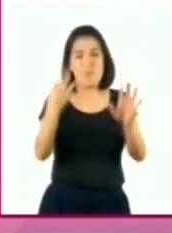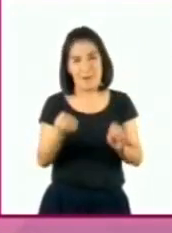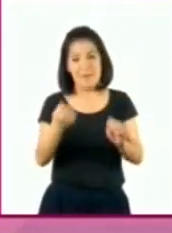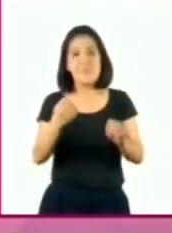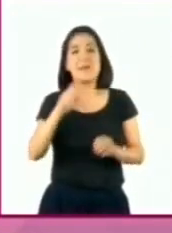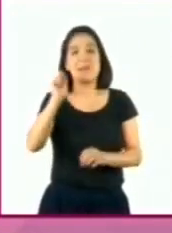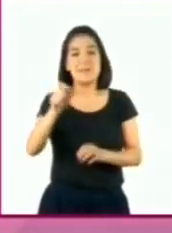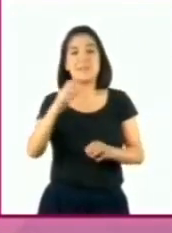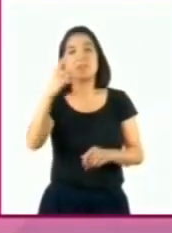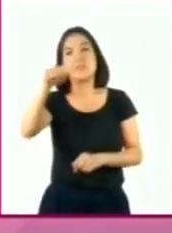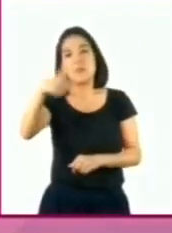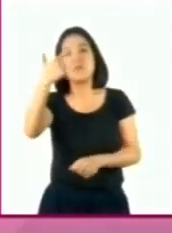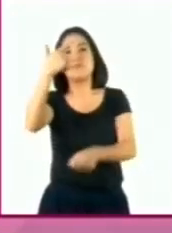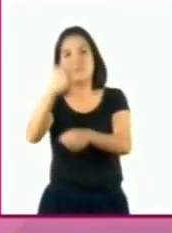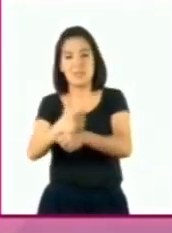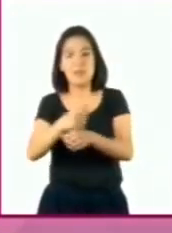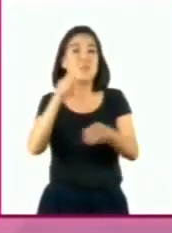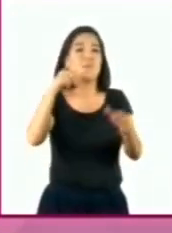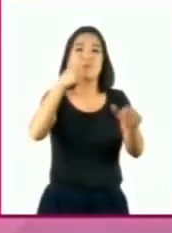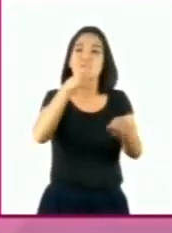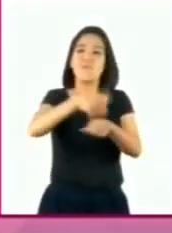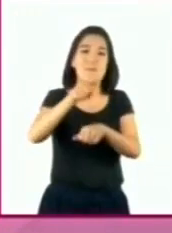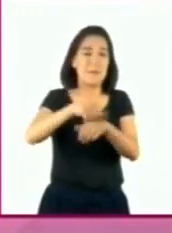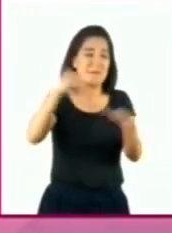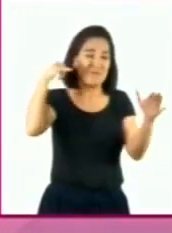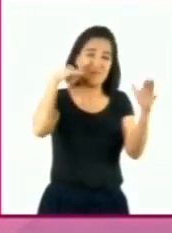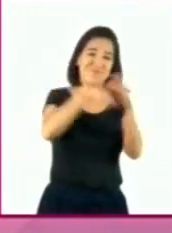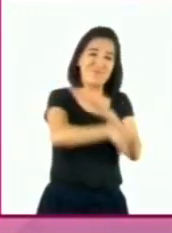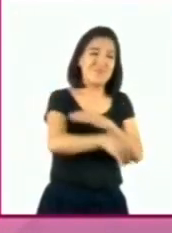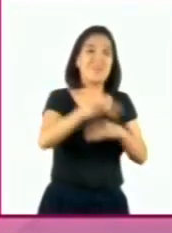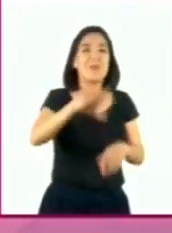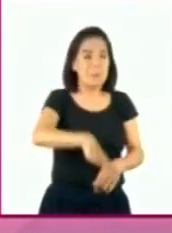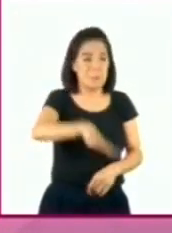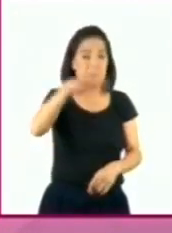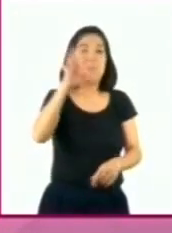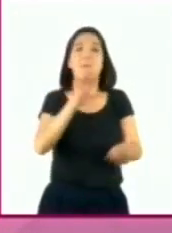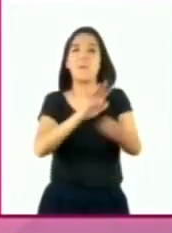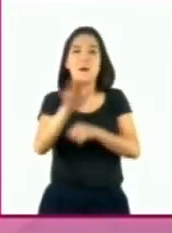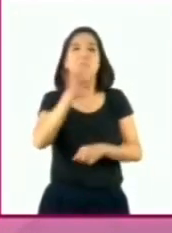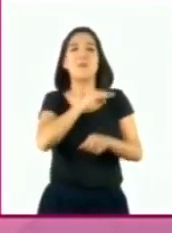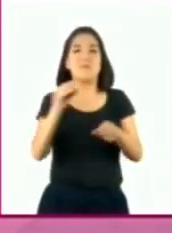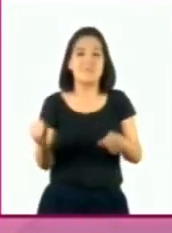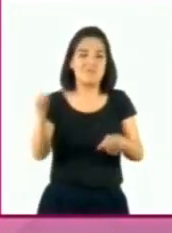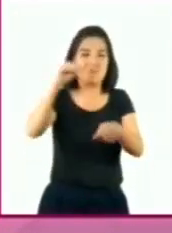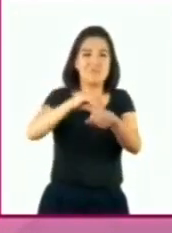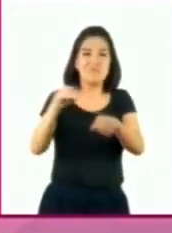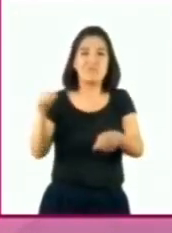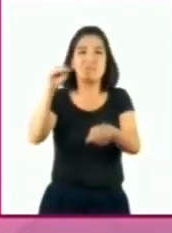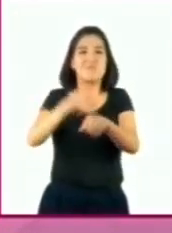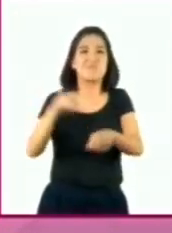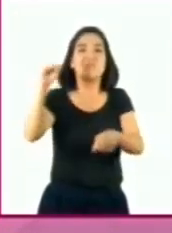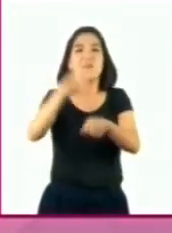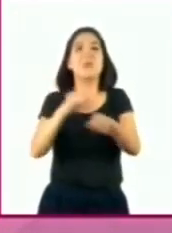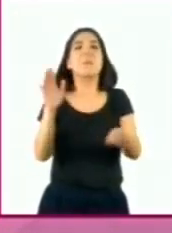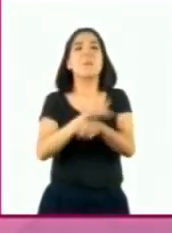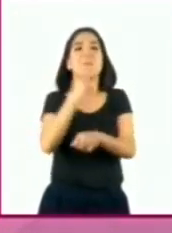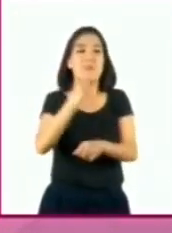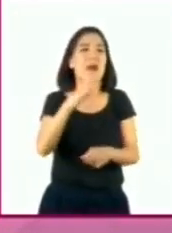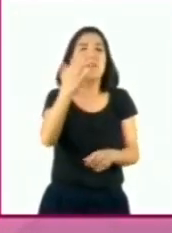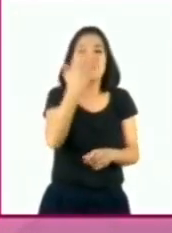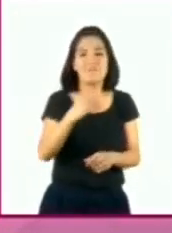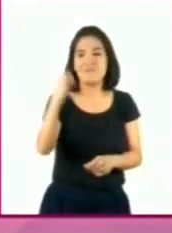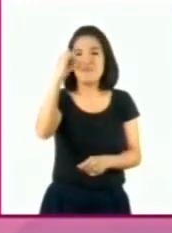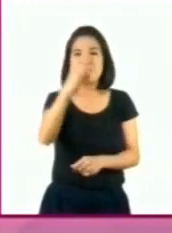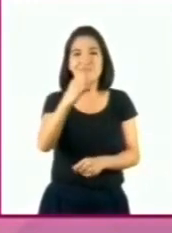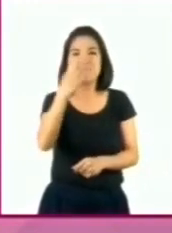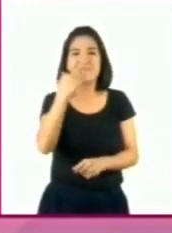cociente es un número infinito, ya que siempre se podrá agregar un número más al cociente porque nunca se obtiene cero en